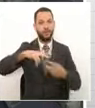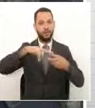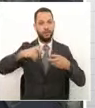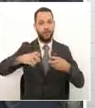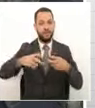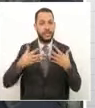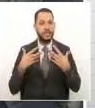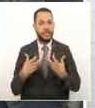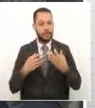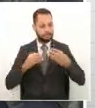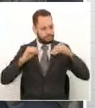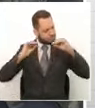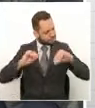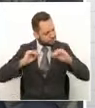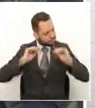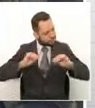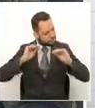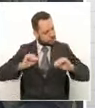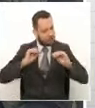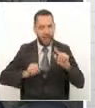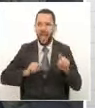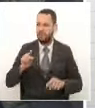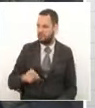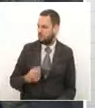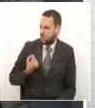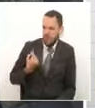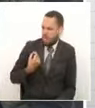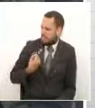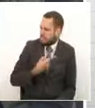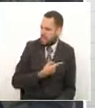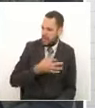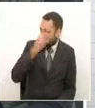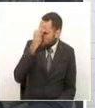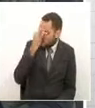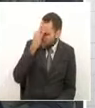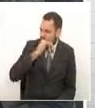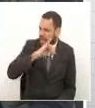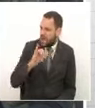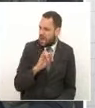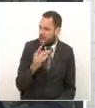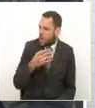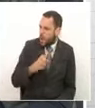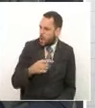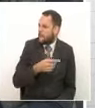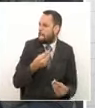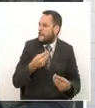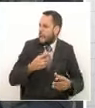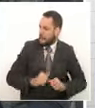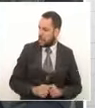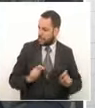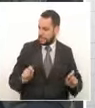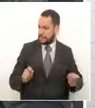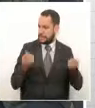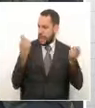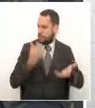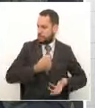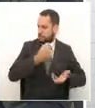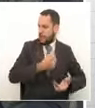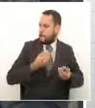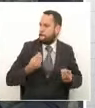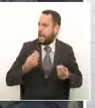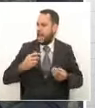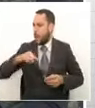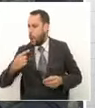pedagogía porque de pronto la gente dice pero ahí tenemos el hospital universitario San Jorge no pues que lo están salvando y se está haciendo un plan de salvamento